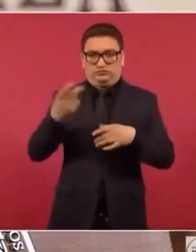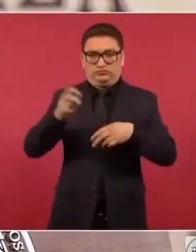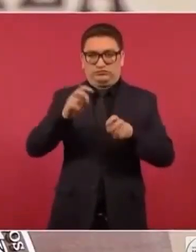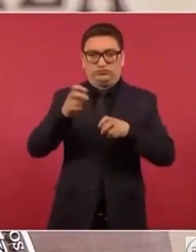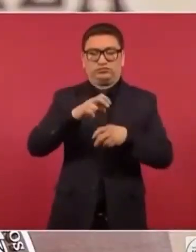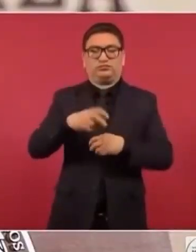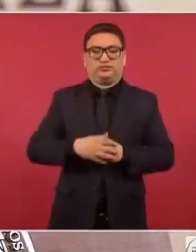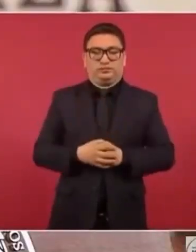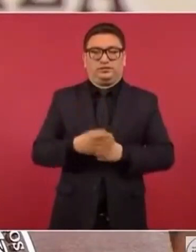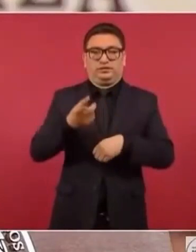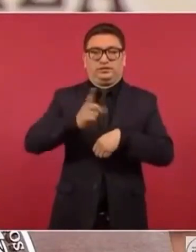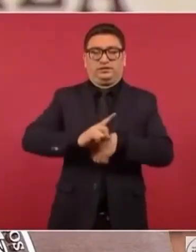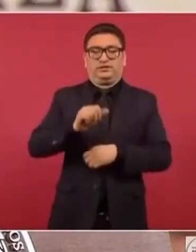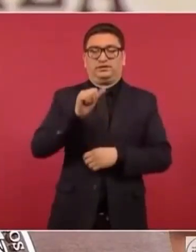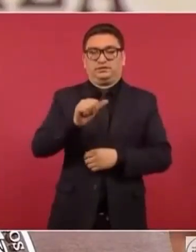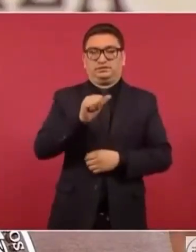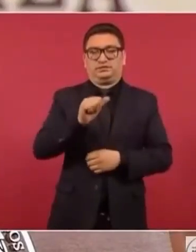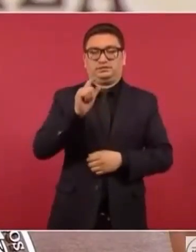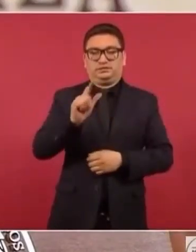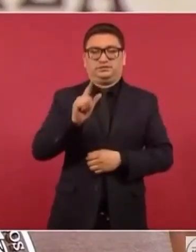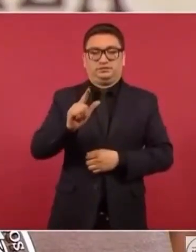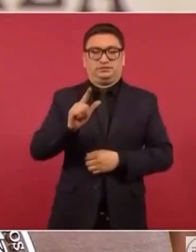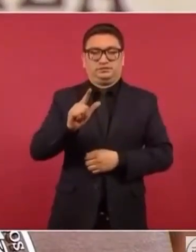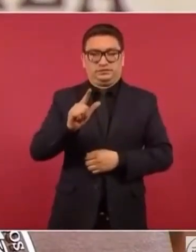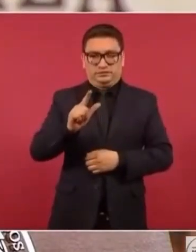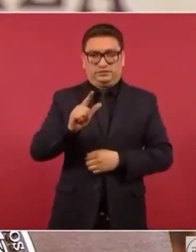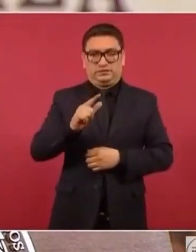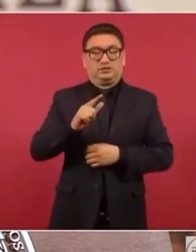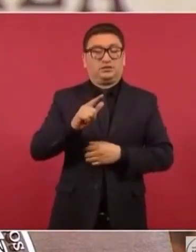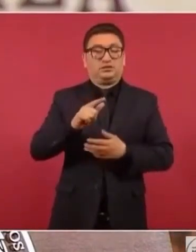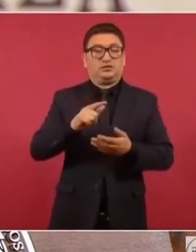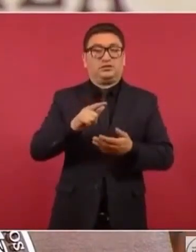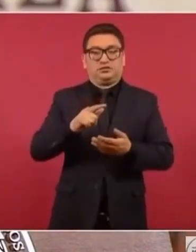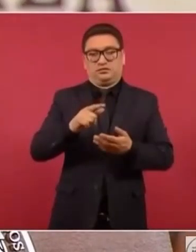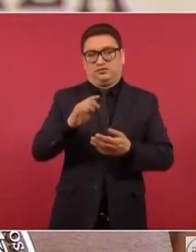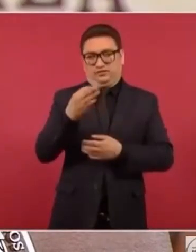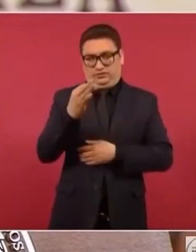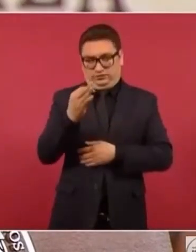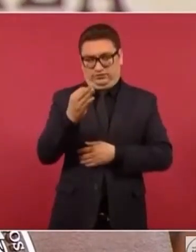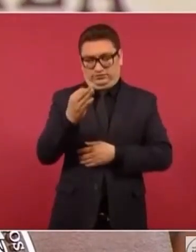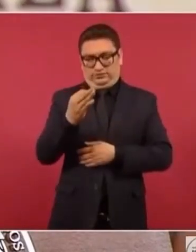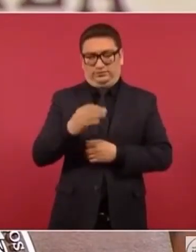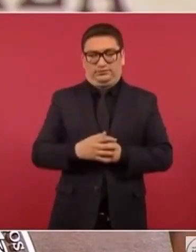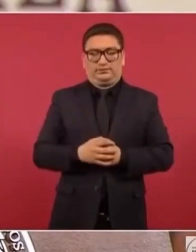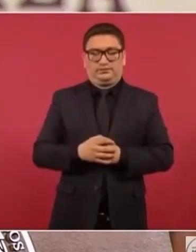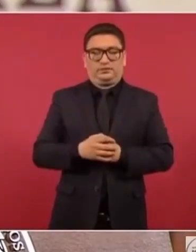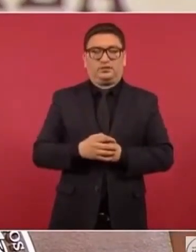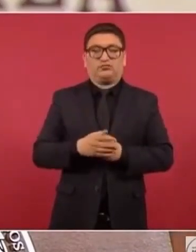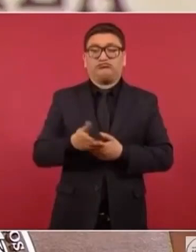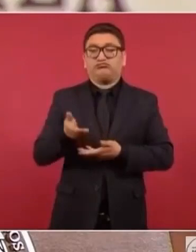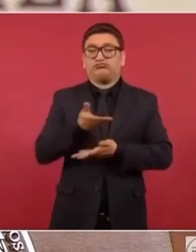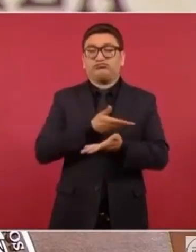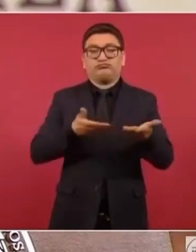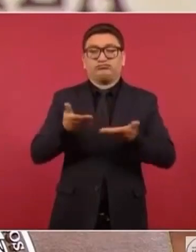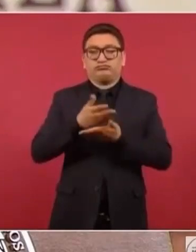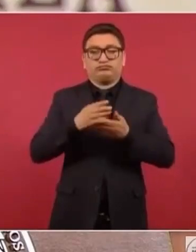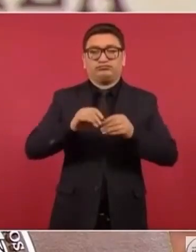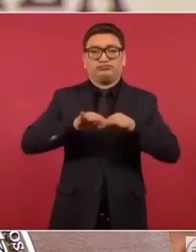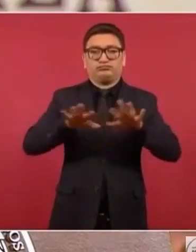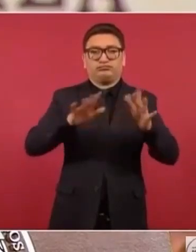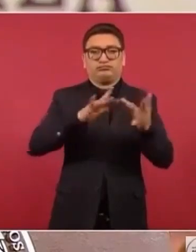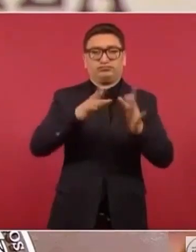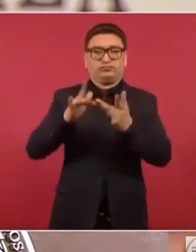Los días 16 y 17 de febrero se compartió a través de redes